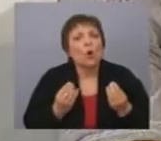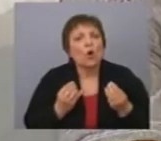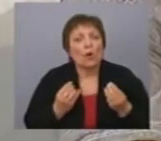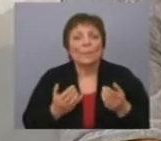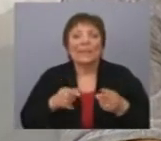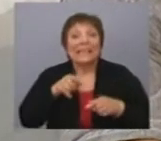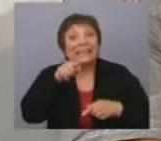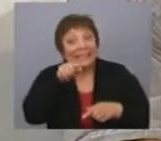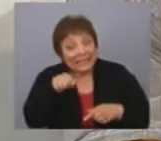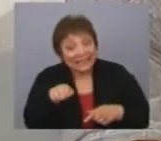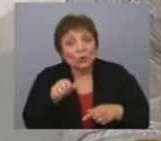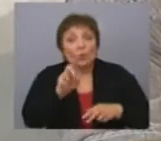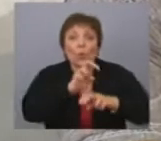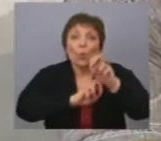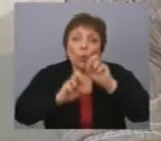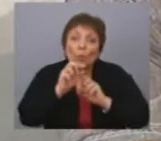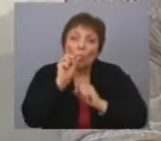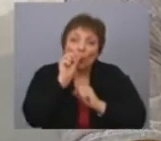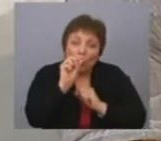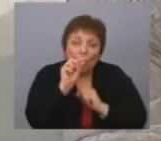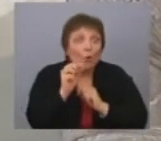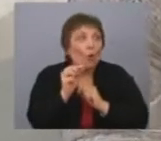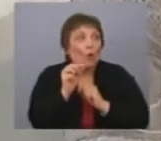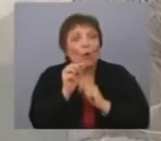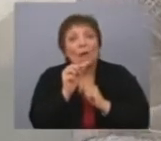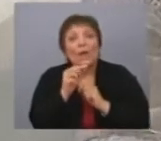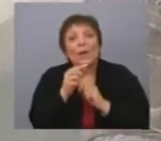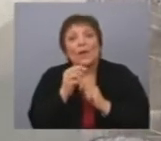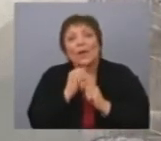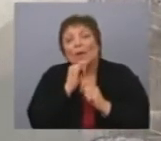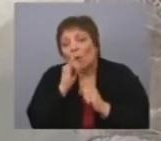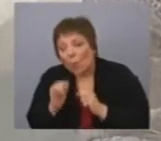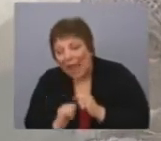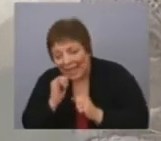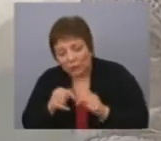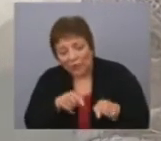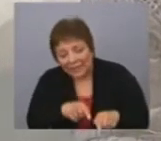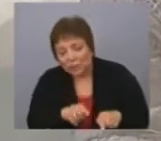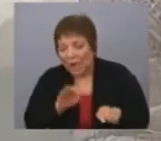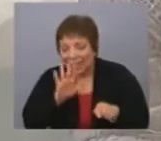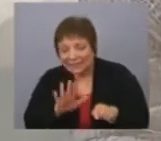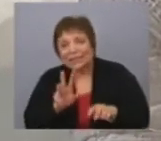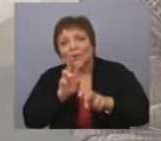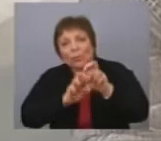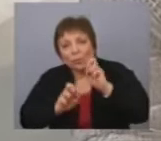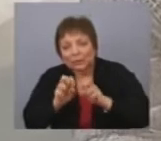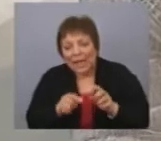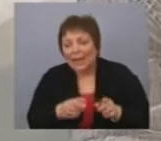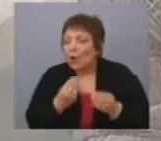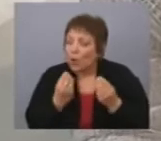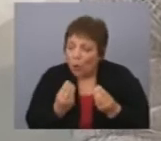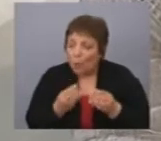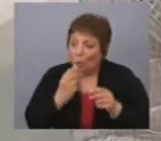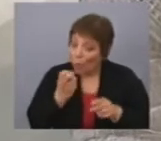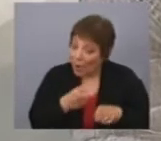una búsqueda un poquitito de relato oral, digamos que es buscar, ver, la gente